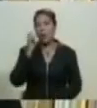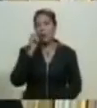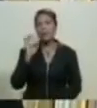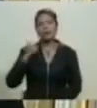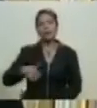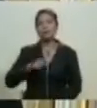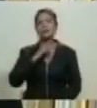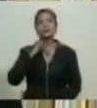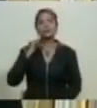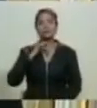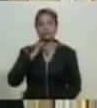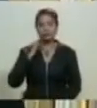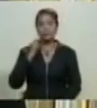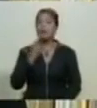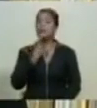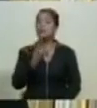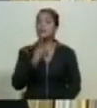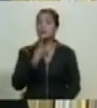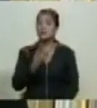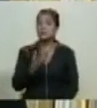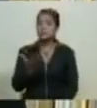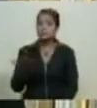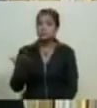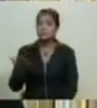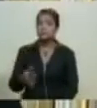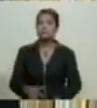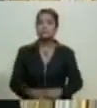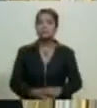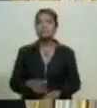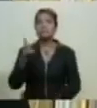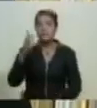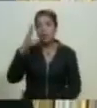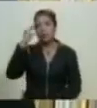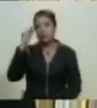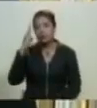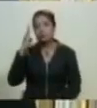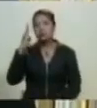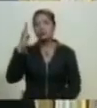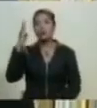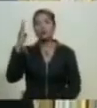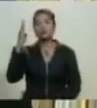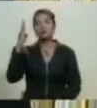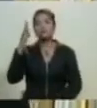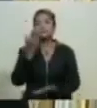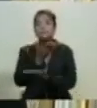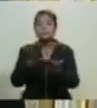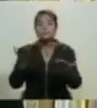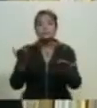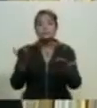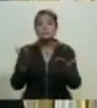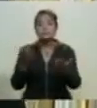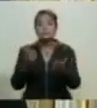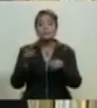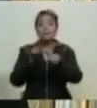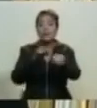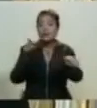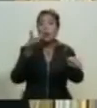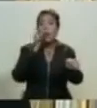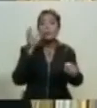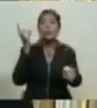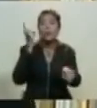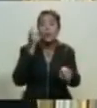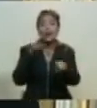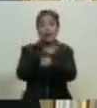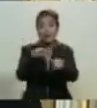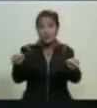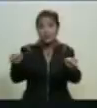cuando dice es Dios que se vale de los hombres y de las mujeres esos